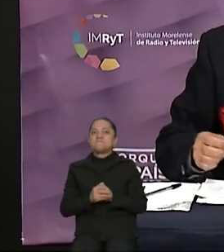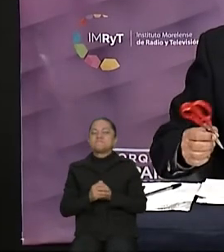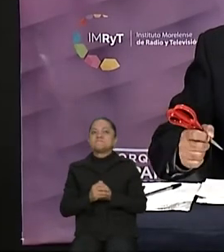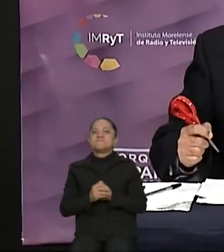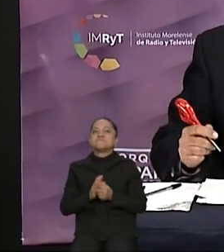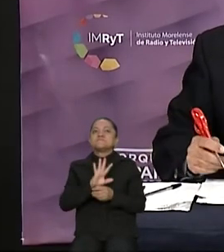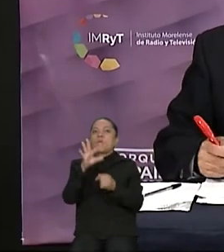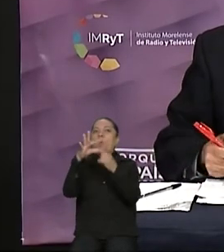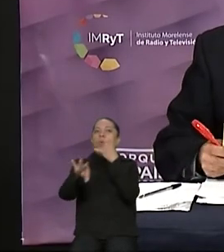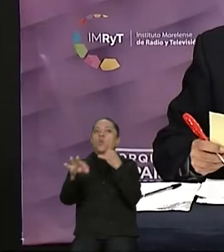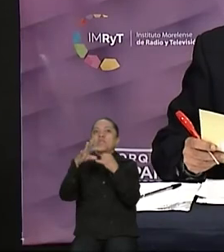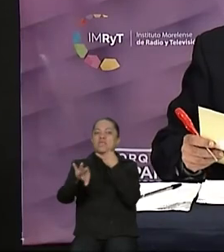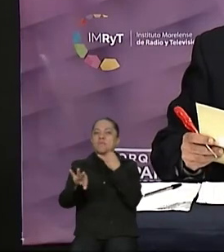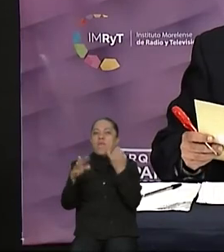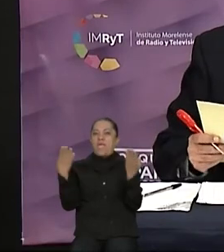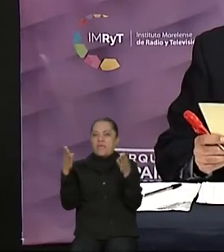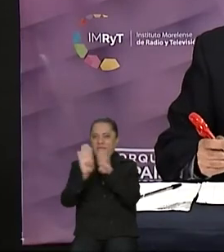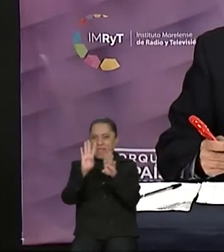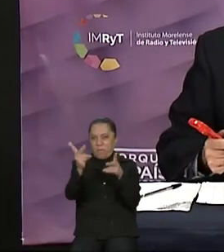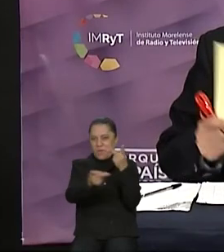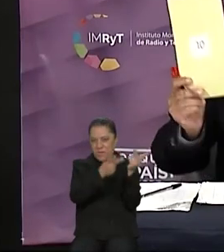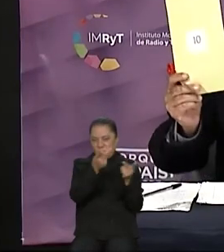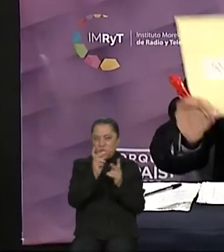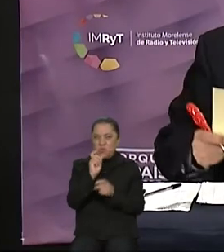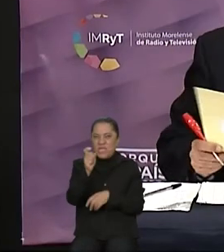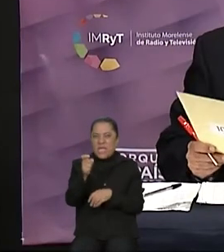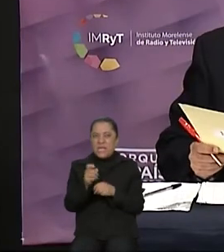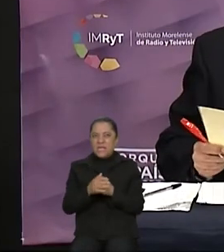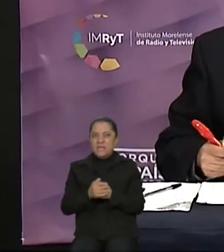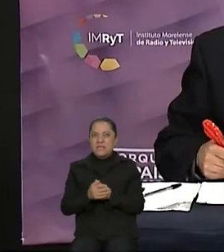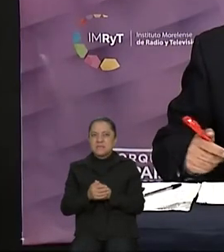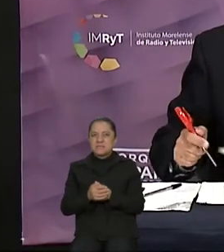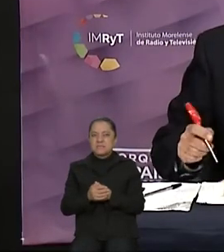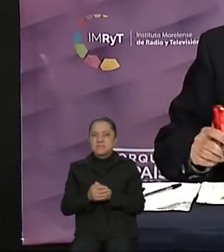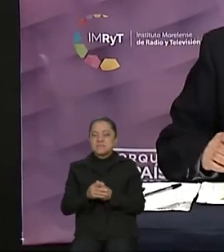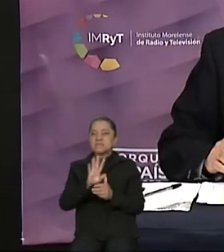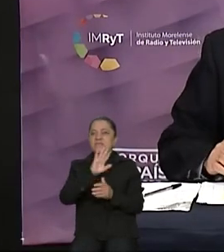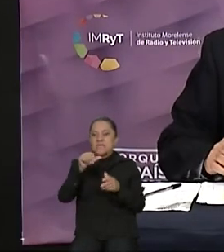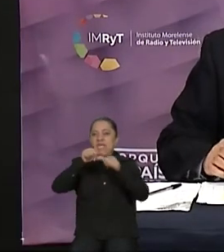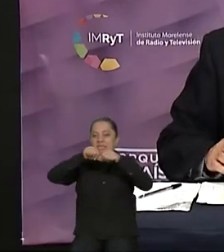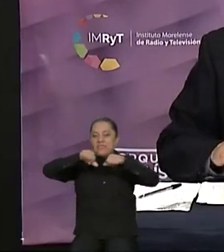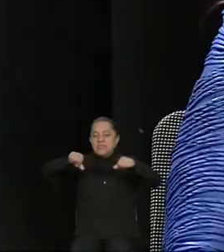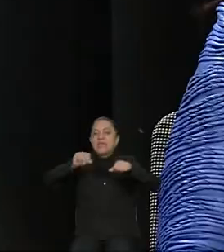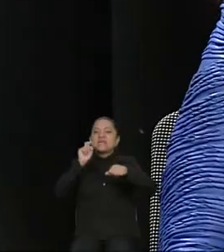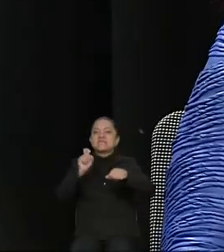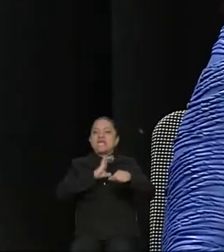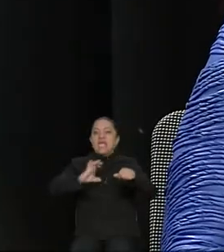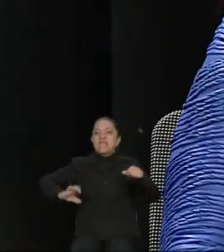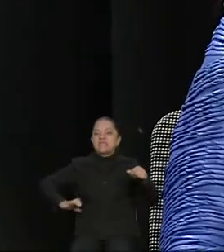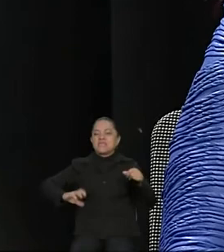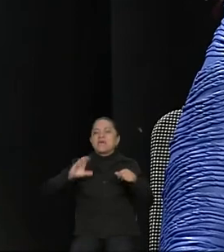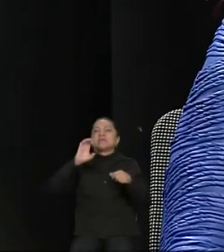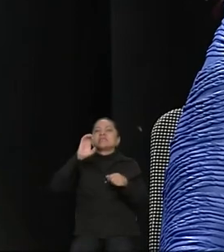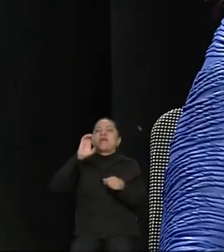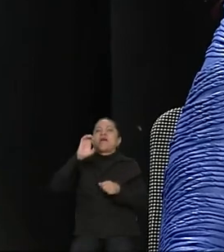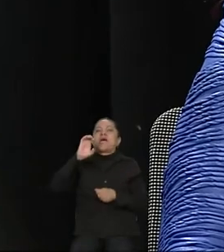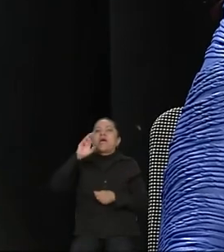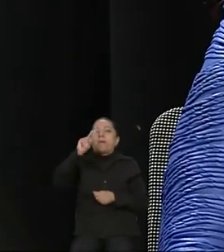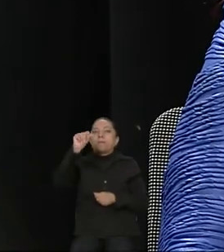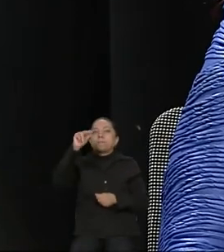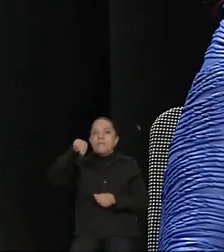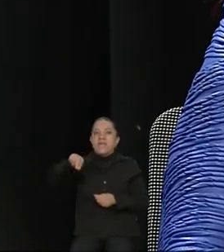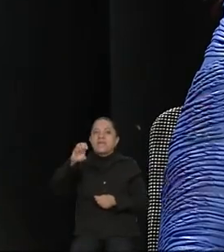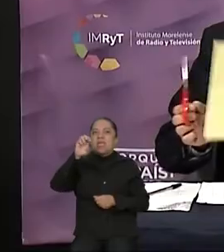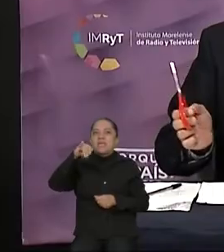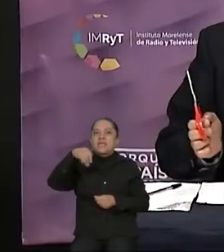encerrar esta ronda de preguntas selladas, por llamarle así, es la candidata del Partido de Acción Nacional, Érica Cortés Martínez.